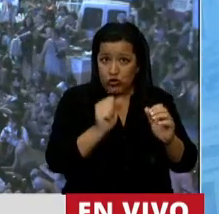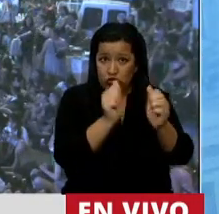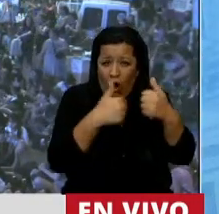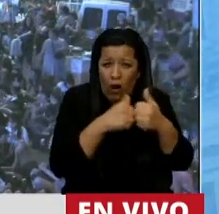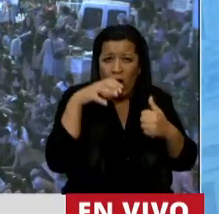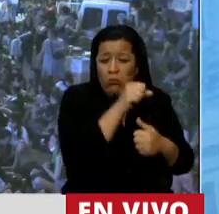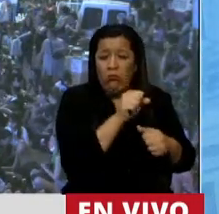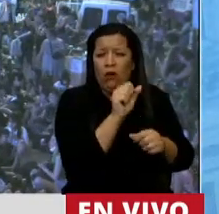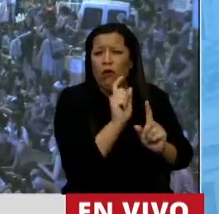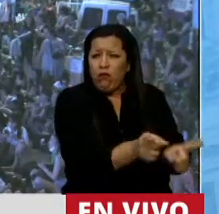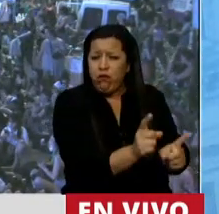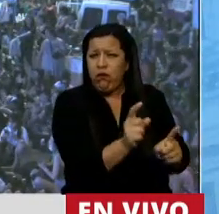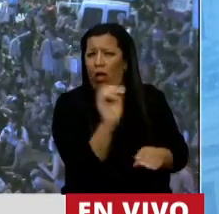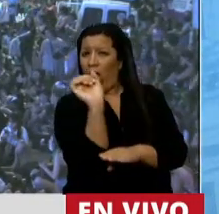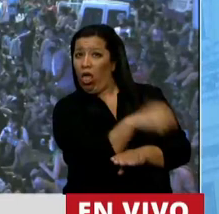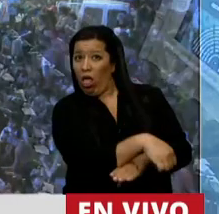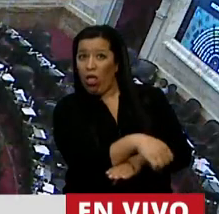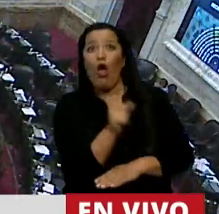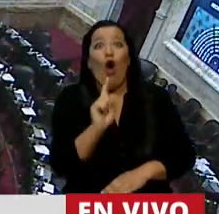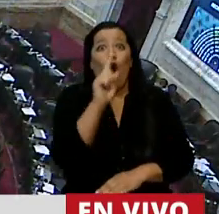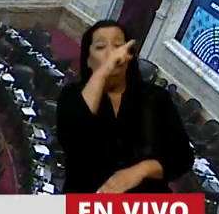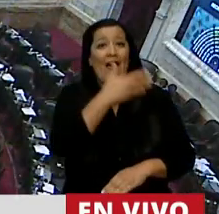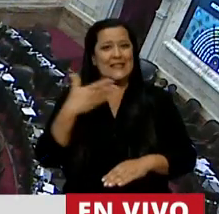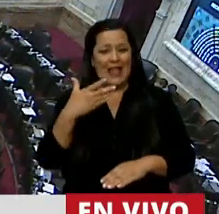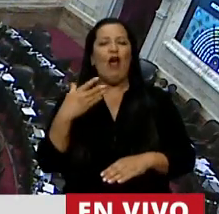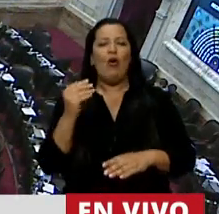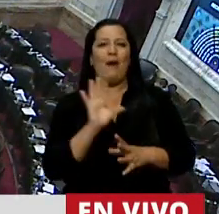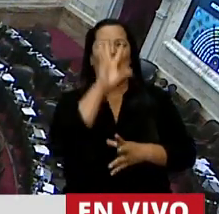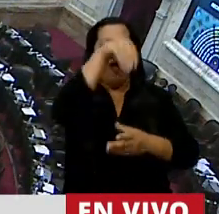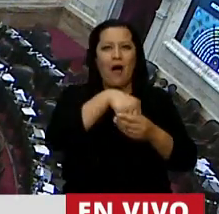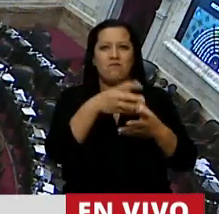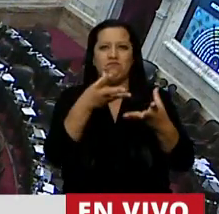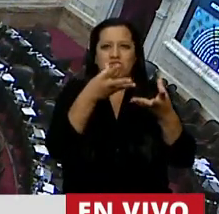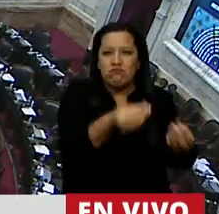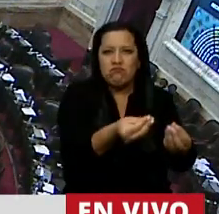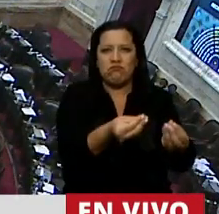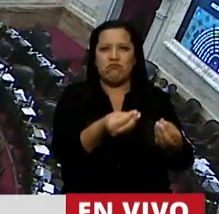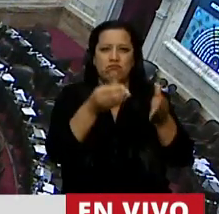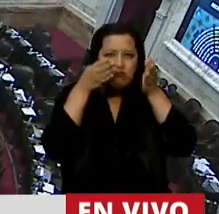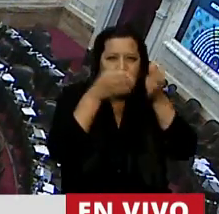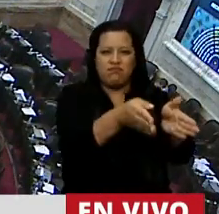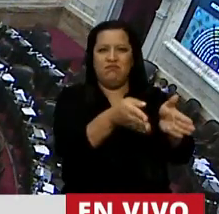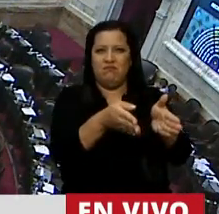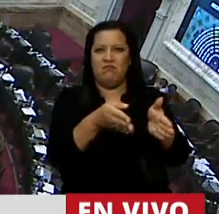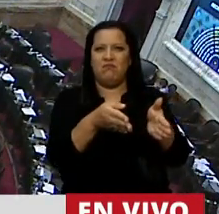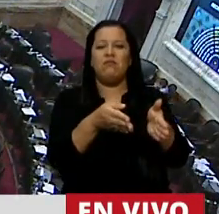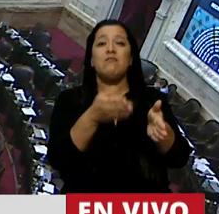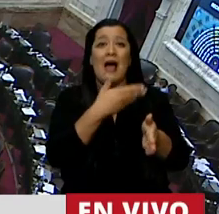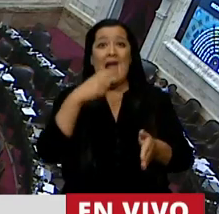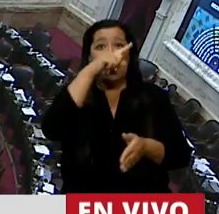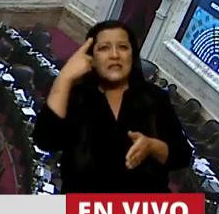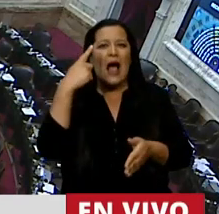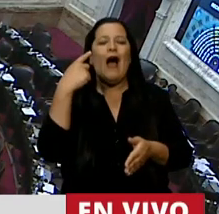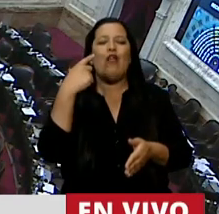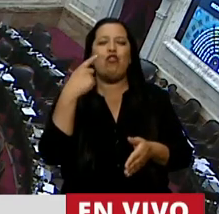permitimos que el Estado intervenga para contener y darle el